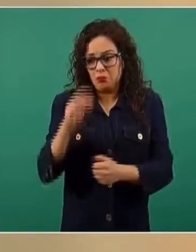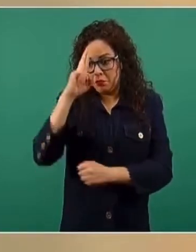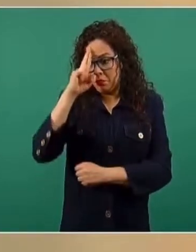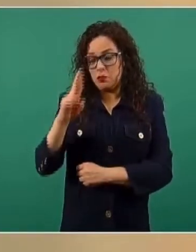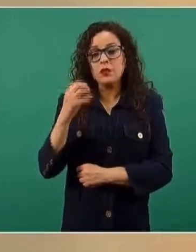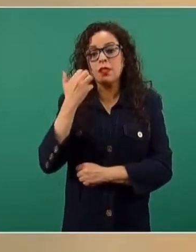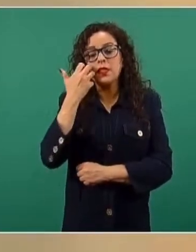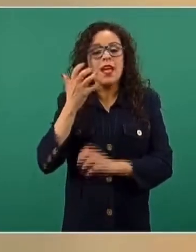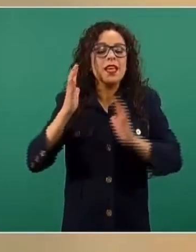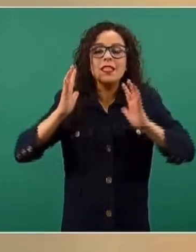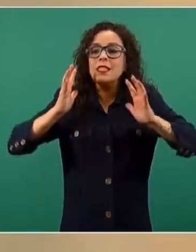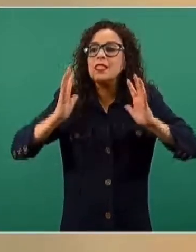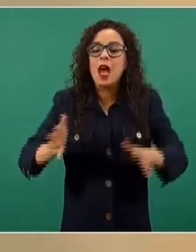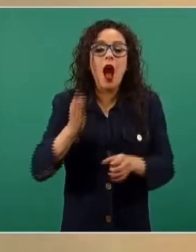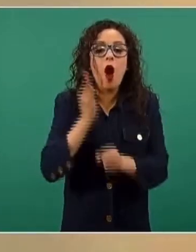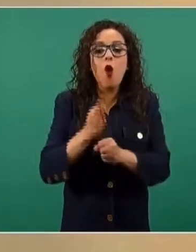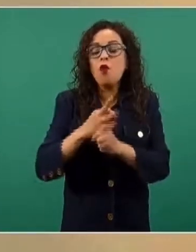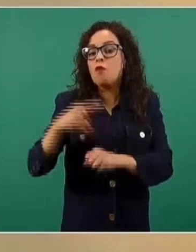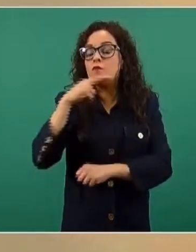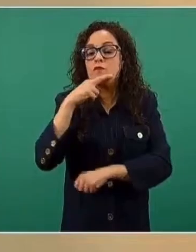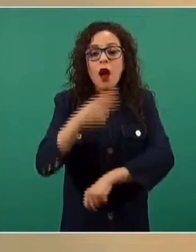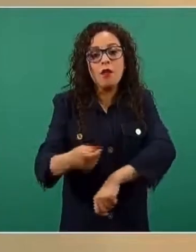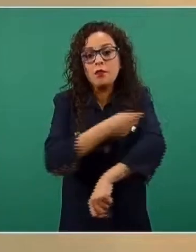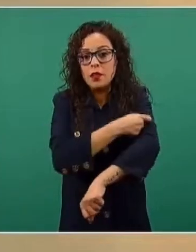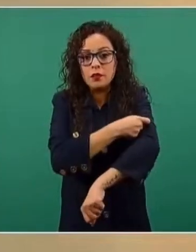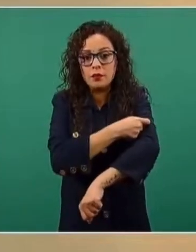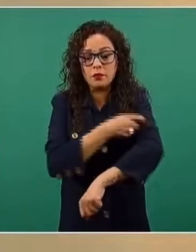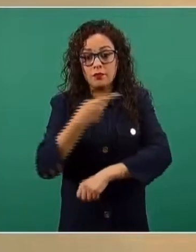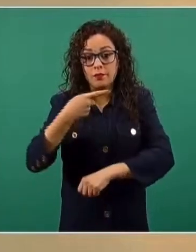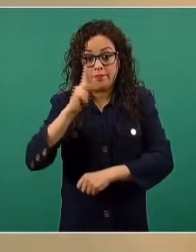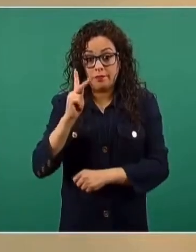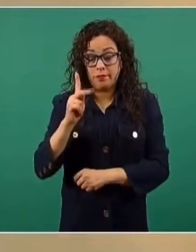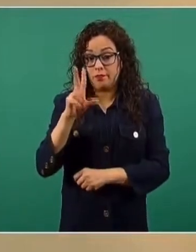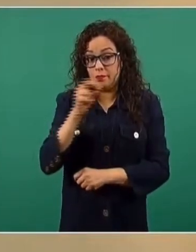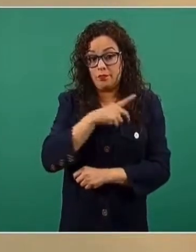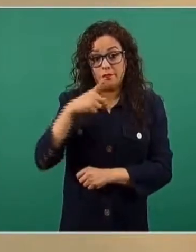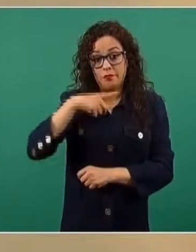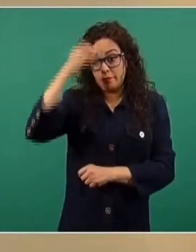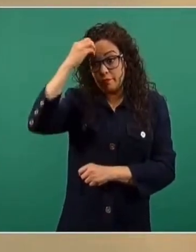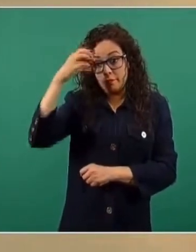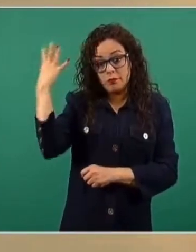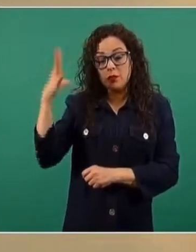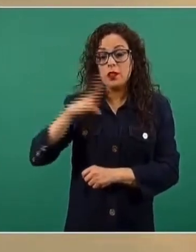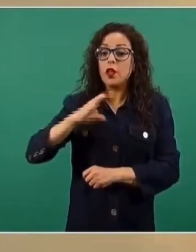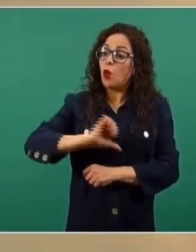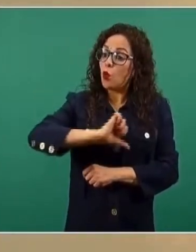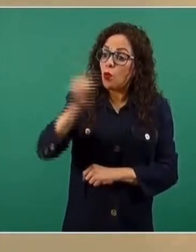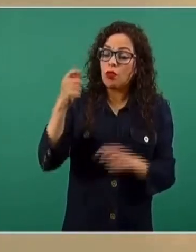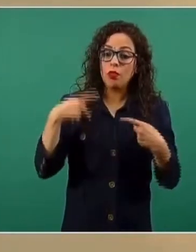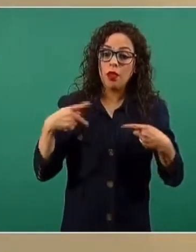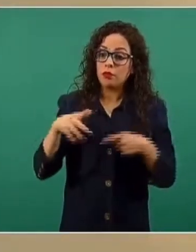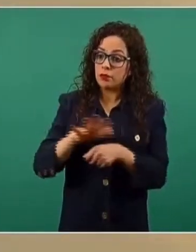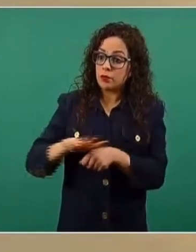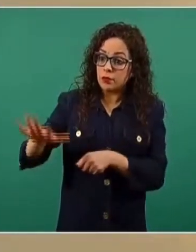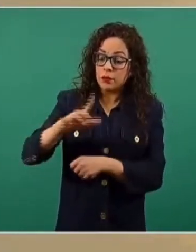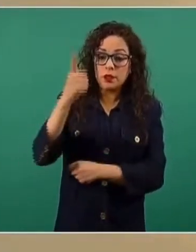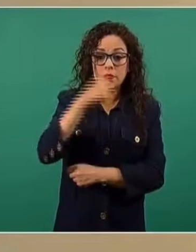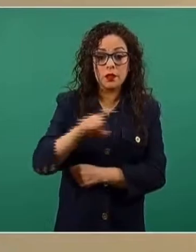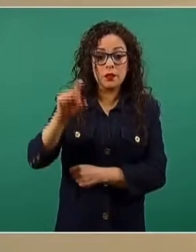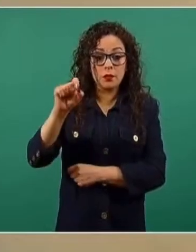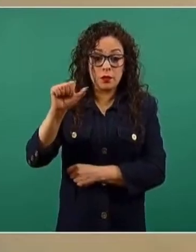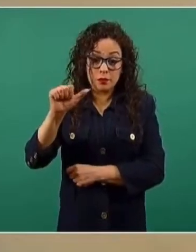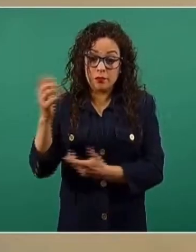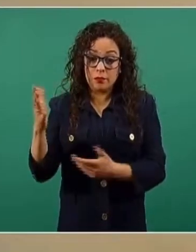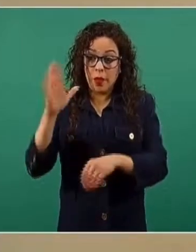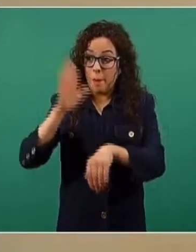vacunadas ya y se les olvida que existen otros tantas personas, 126, más de